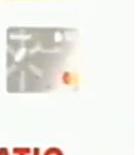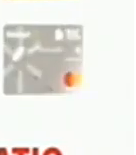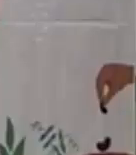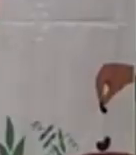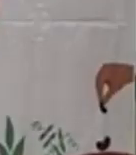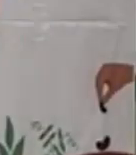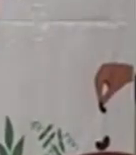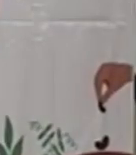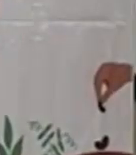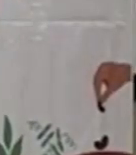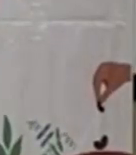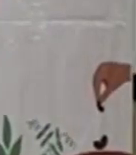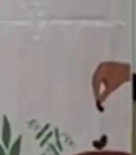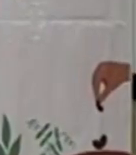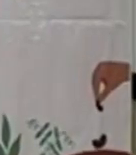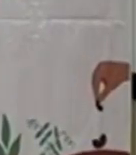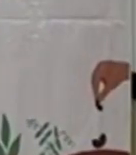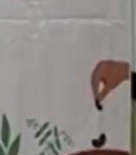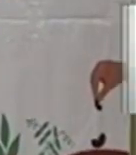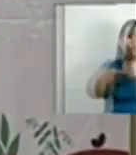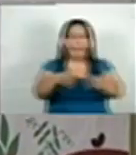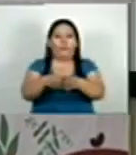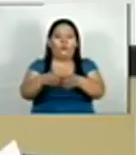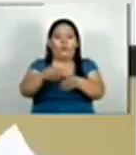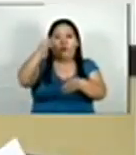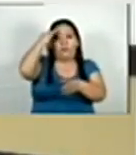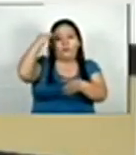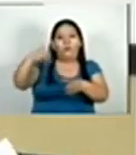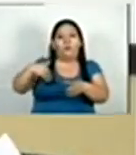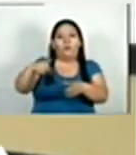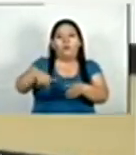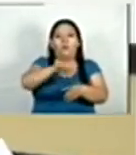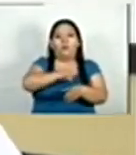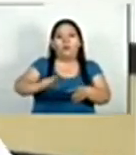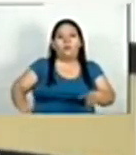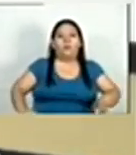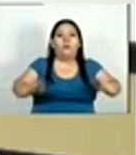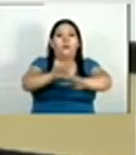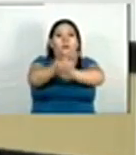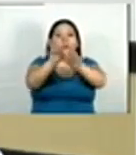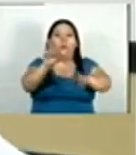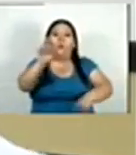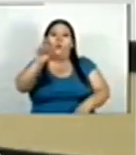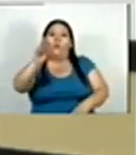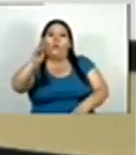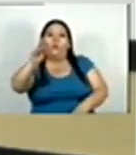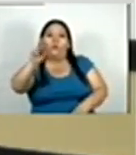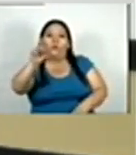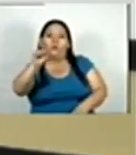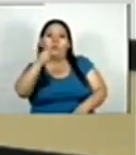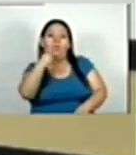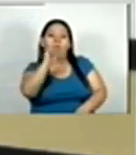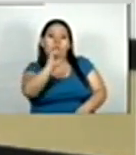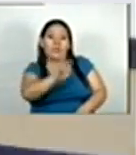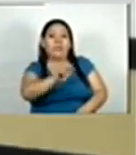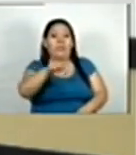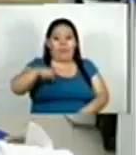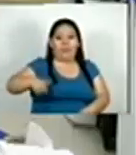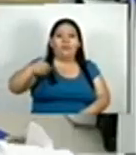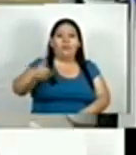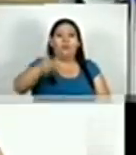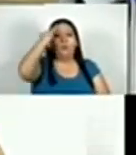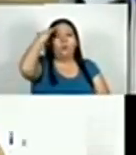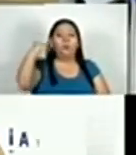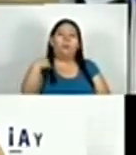contarles ahora que la organización de mujeres salvadoreñas por la paz hormusa reporta al menos 30 feminicidios en lo que va del año